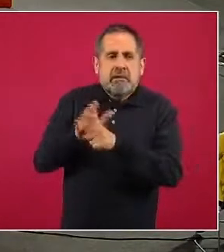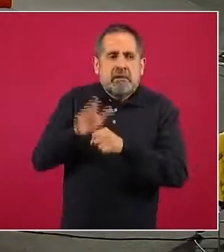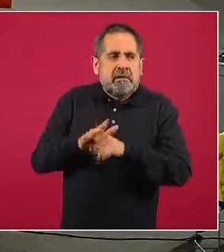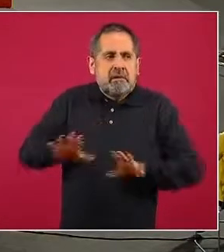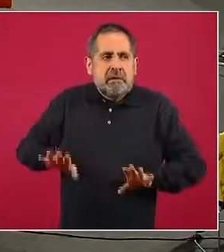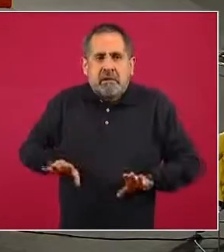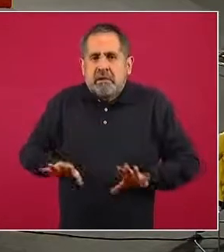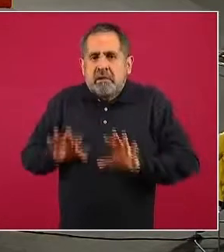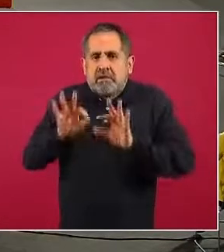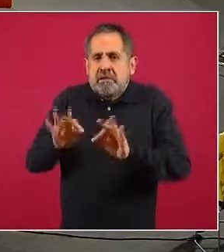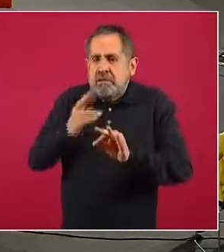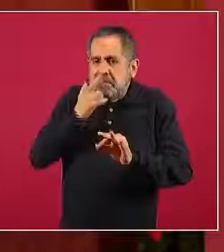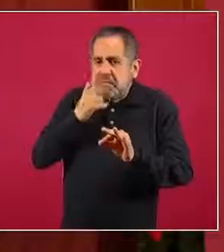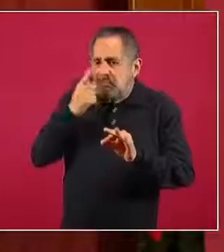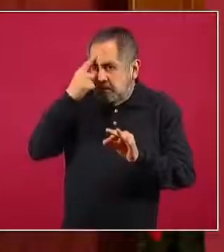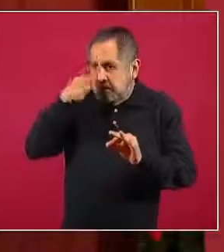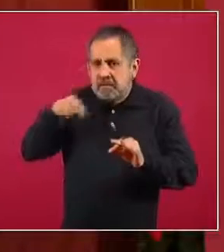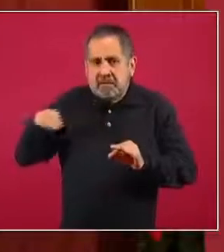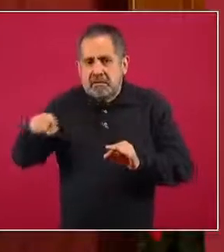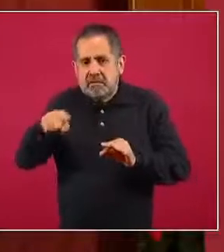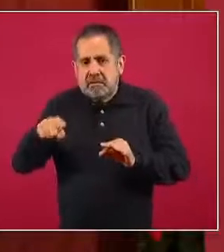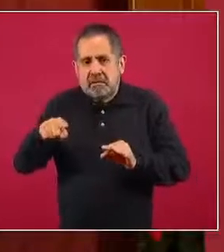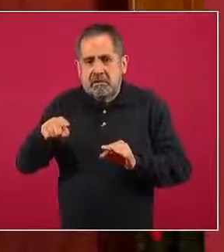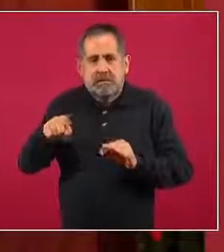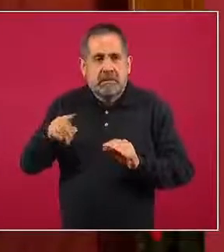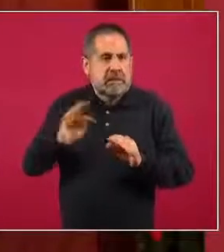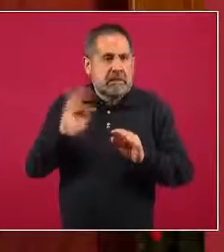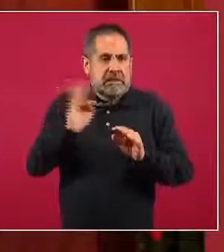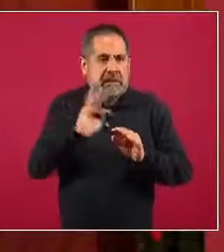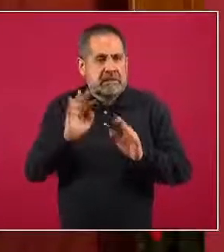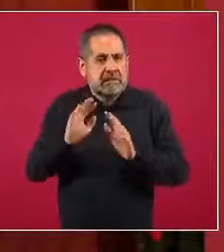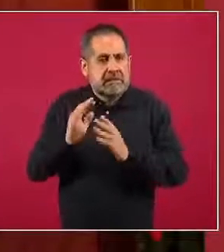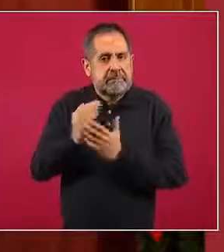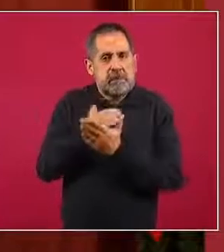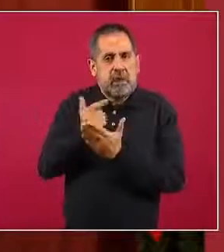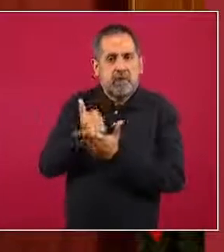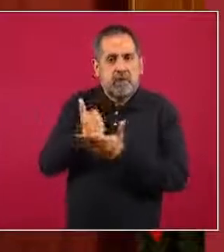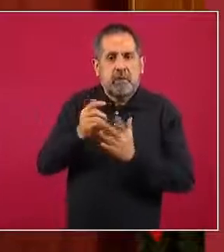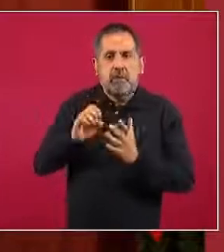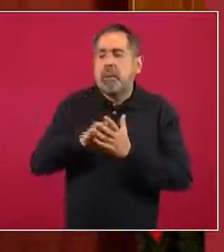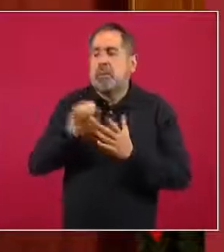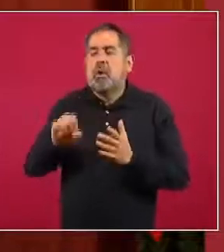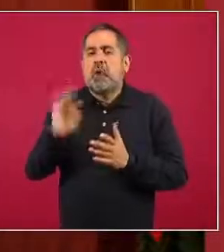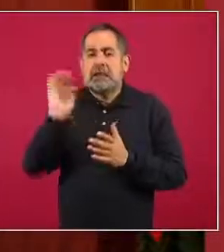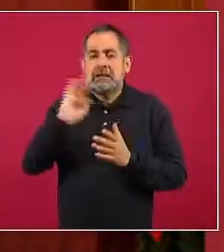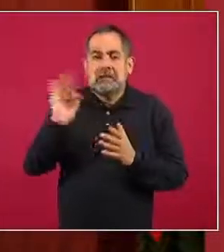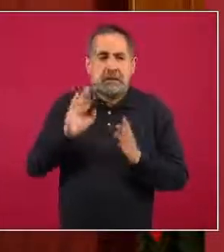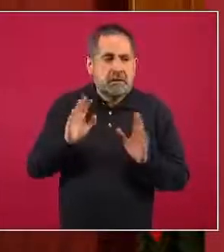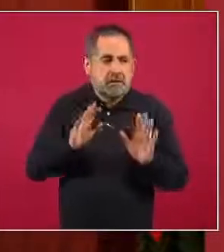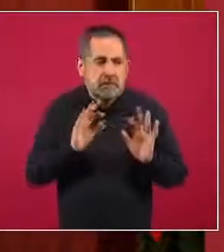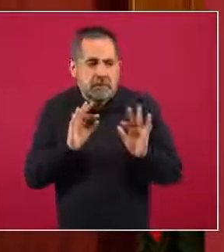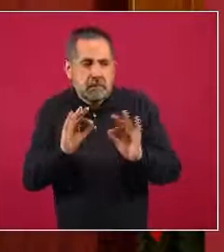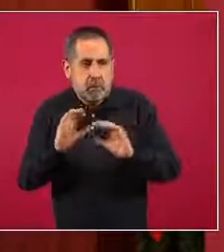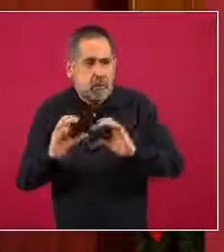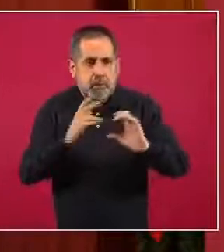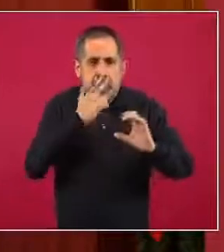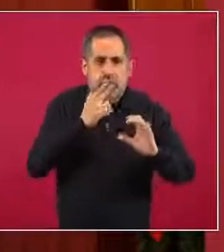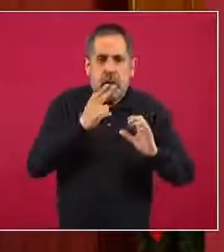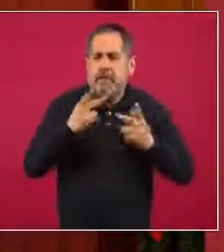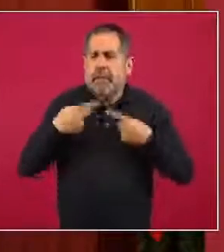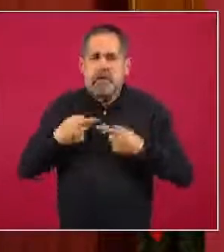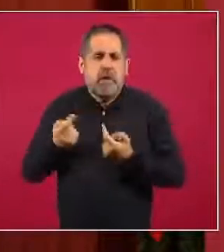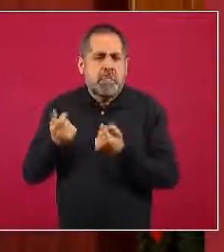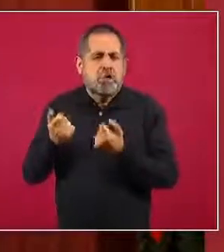que en su momento pudieran generar menor impacto social y que el mantenerlas de alguna manera disminuidas o con aforos